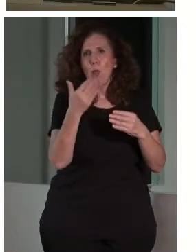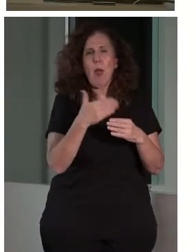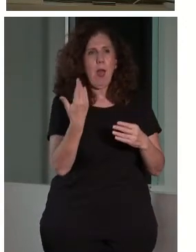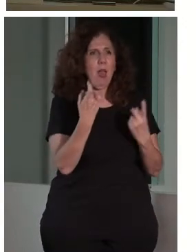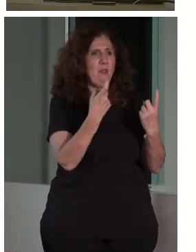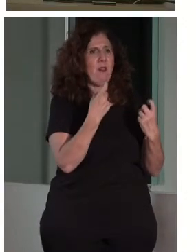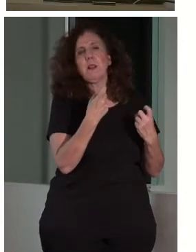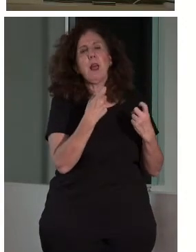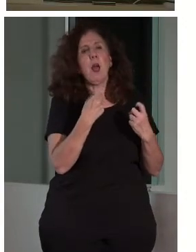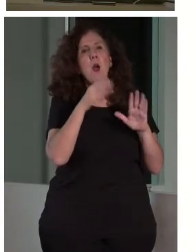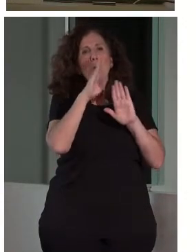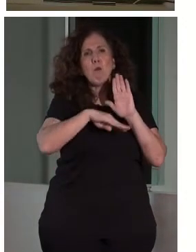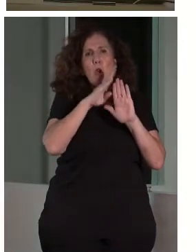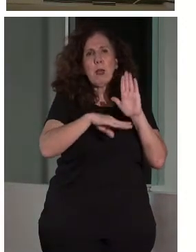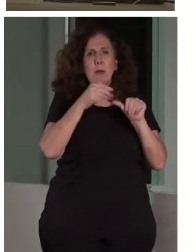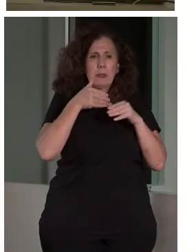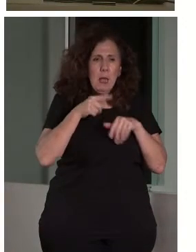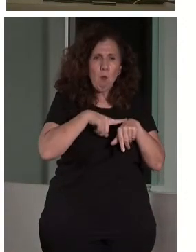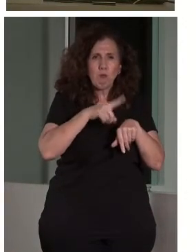consolidadas, programas a largo plazo.